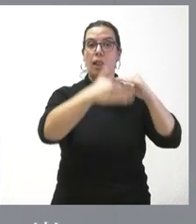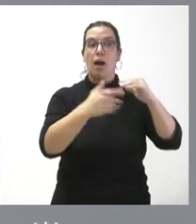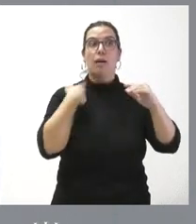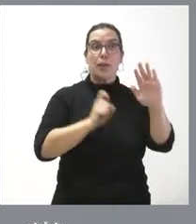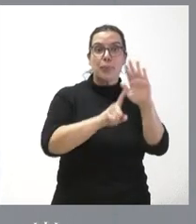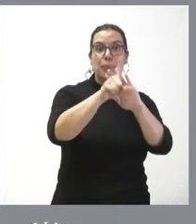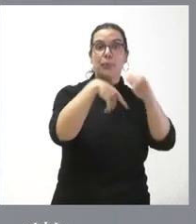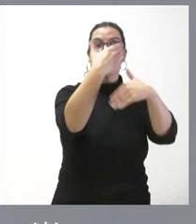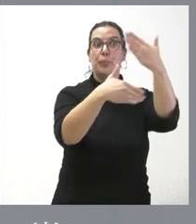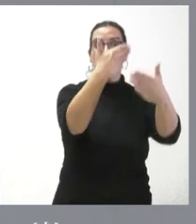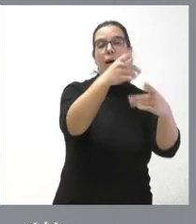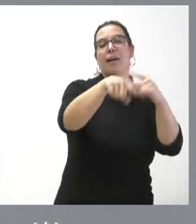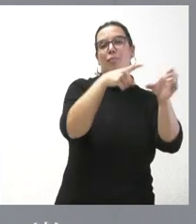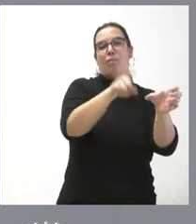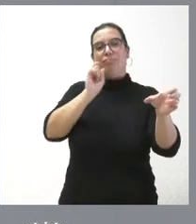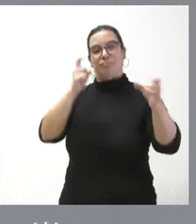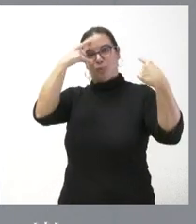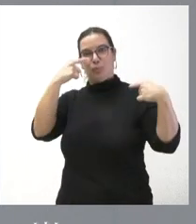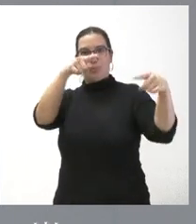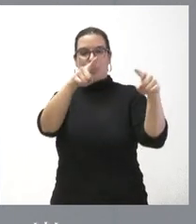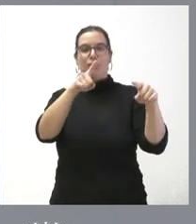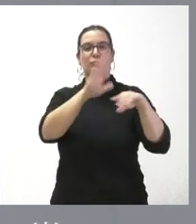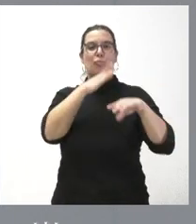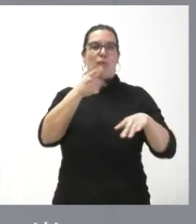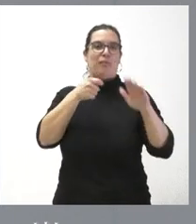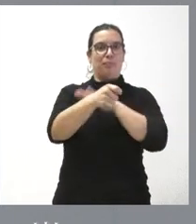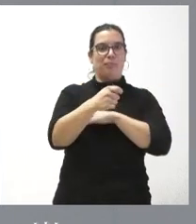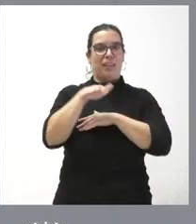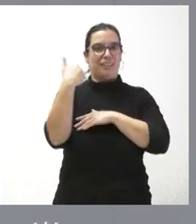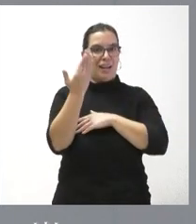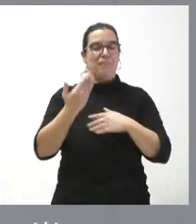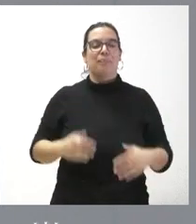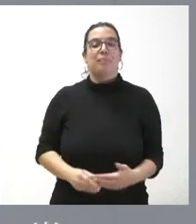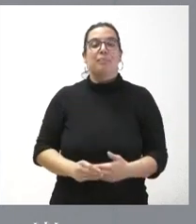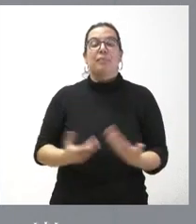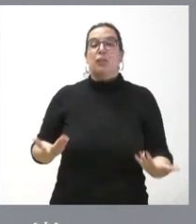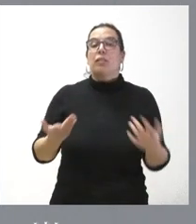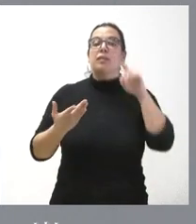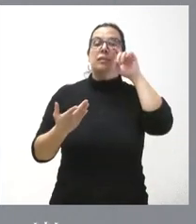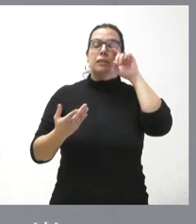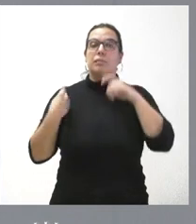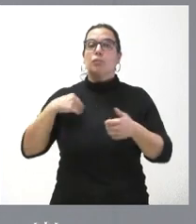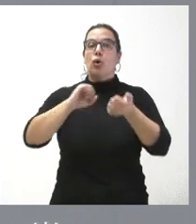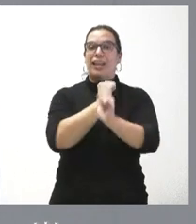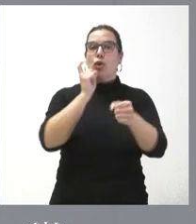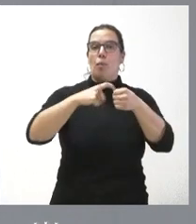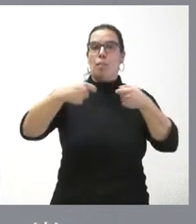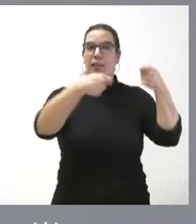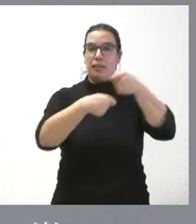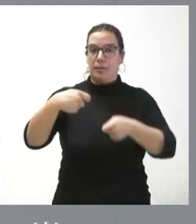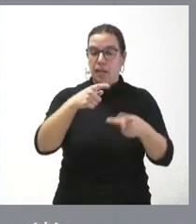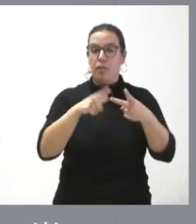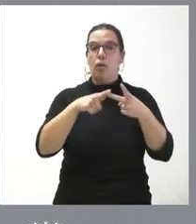no requiere de esta financiación externa. Desde ese punto de vista, tanto la aportación del crédito participativo como el pueblo capital